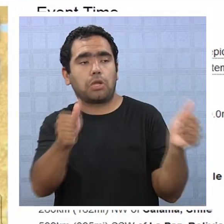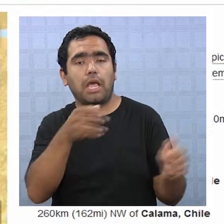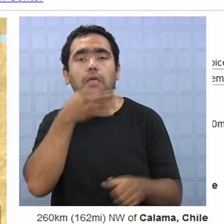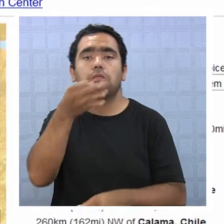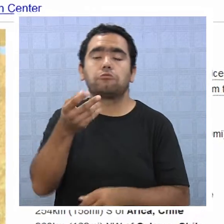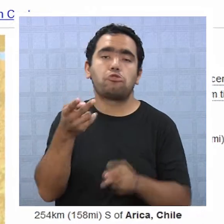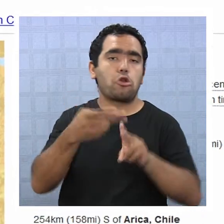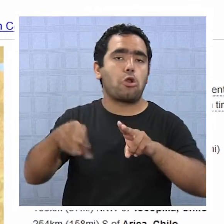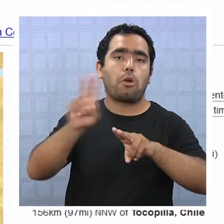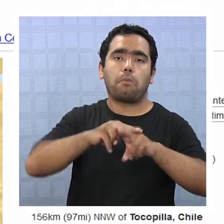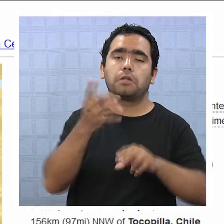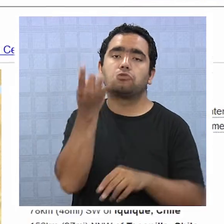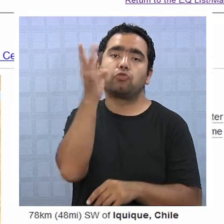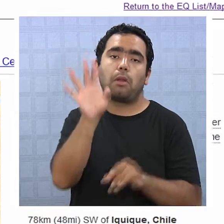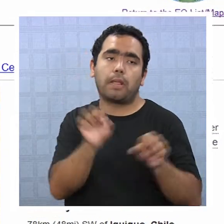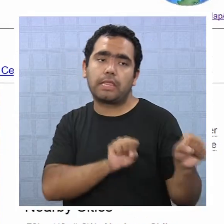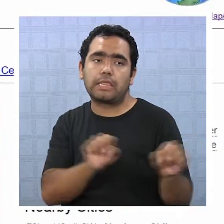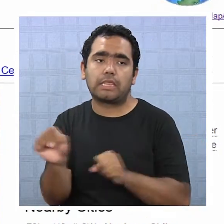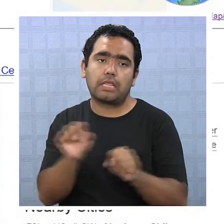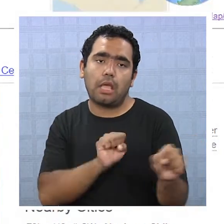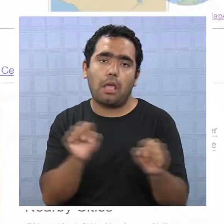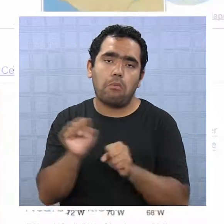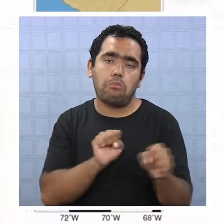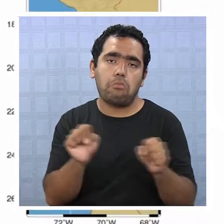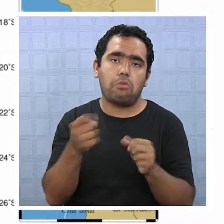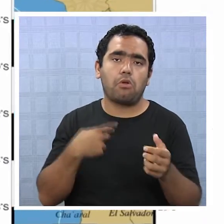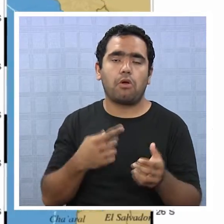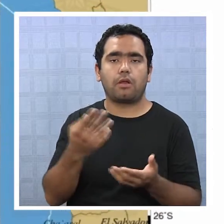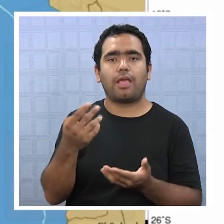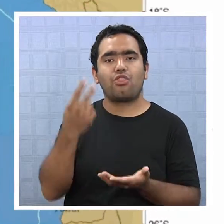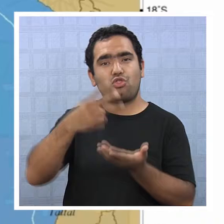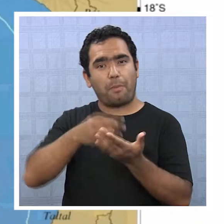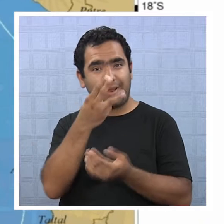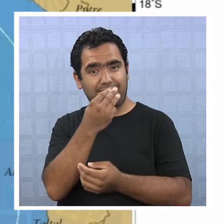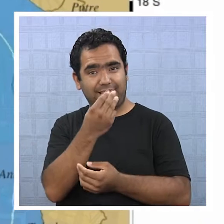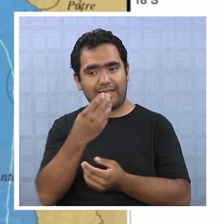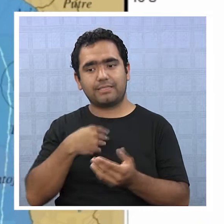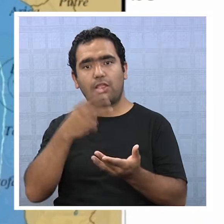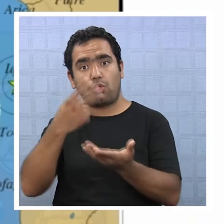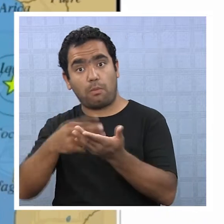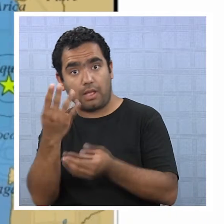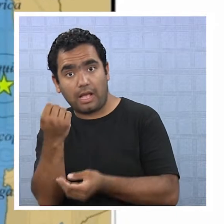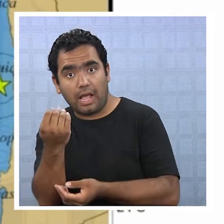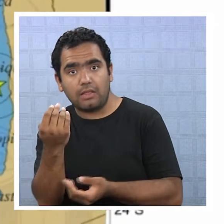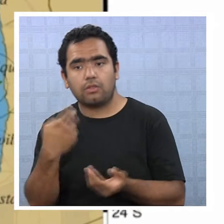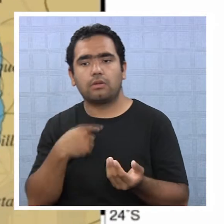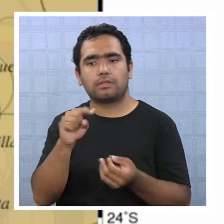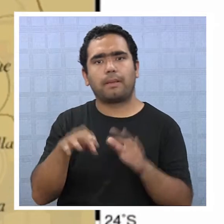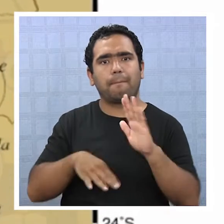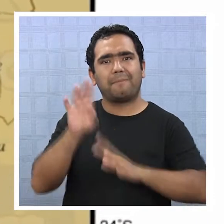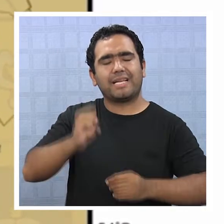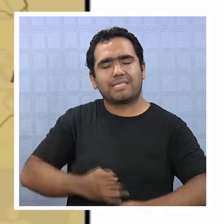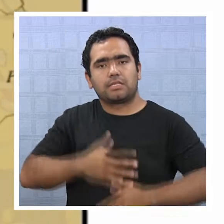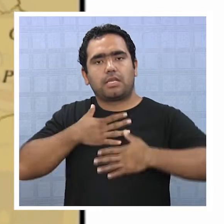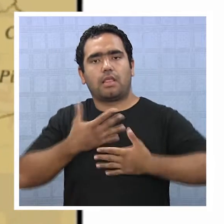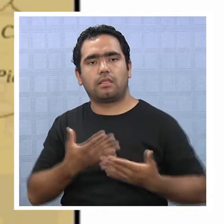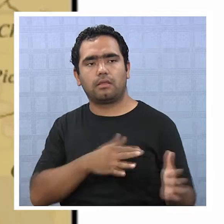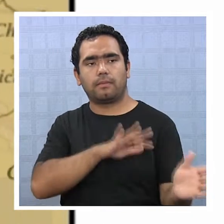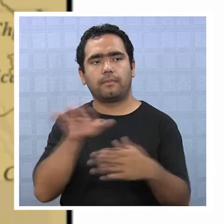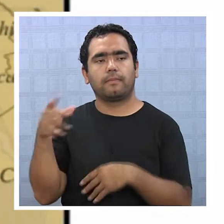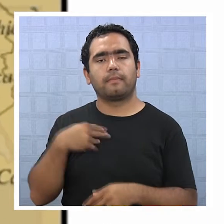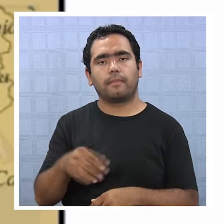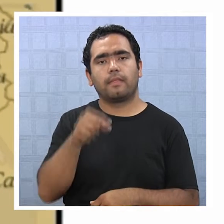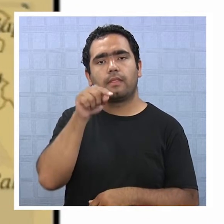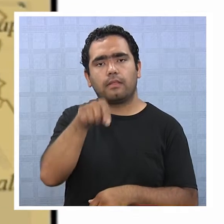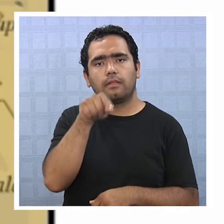cosa, que todo está normal y que los temblores serían solo más perceptibles que los ocurridos en el 2013. Estamos en presencia de una recurrencia sísmica, o secuencia de